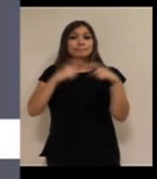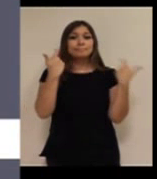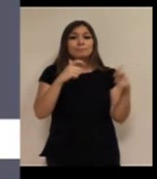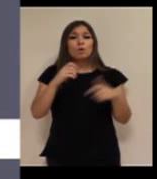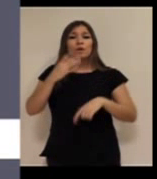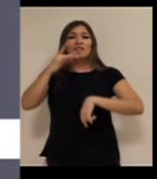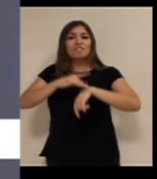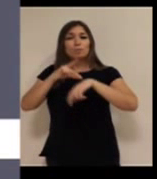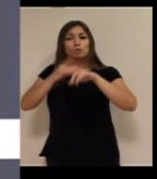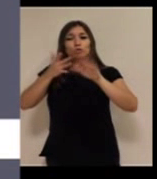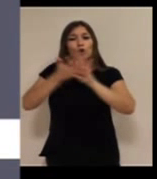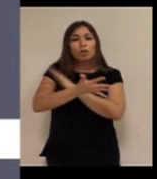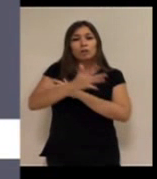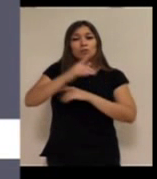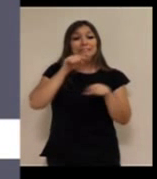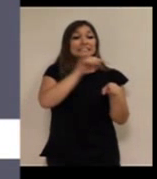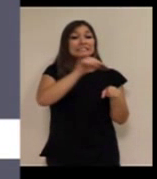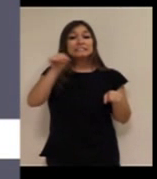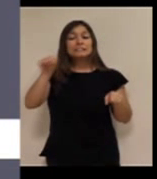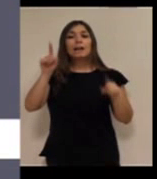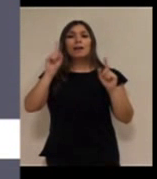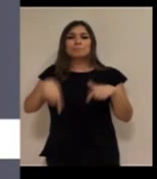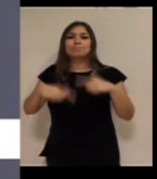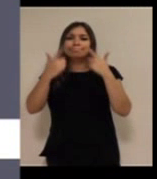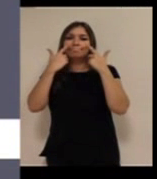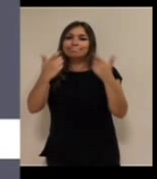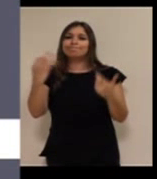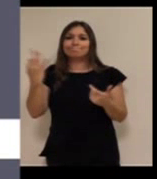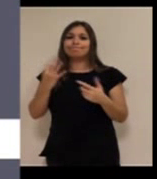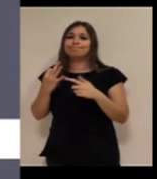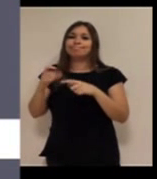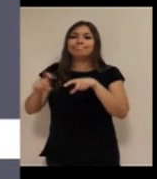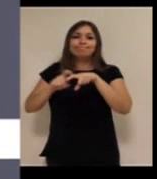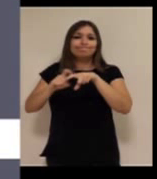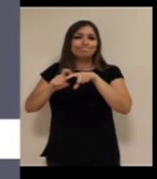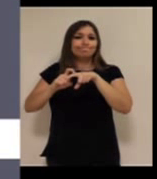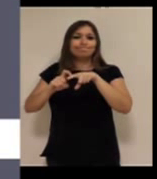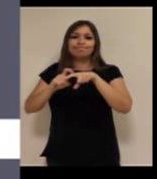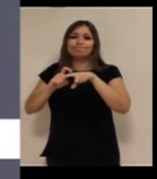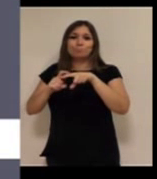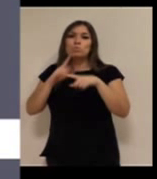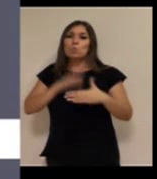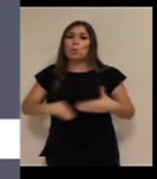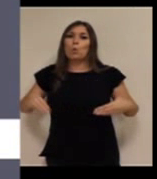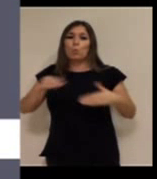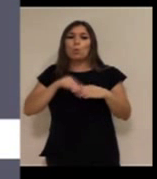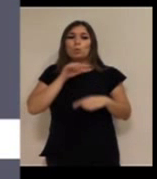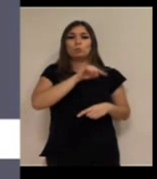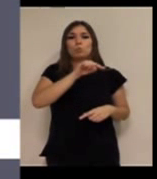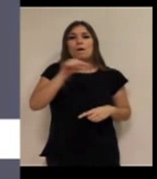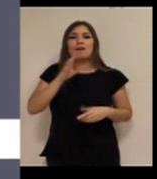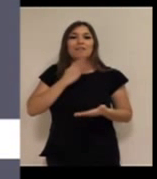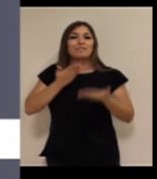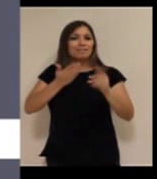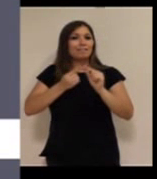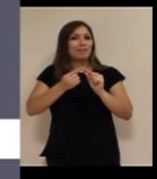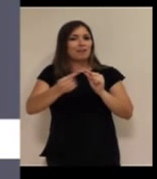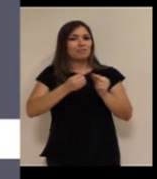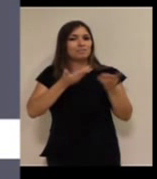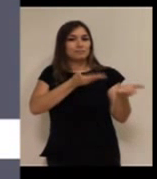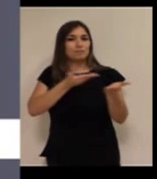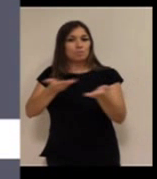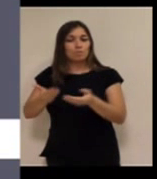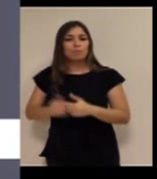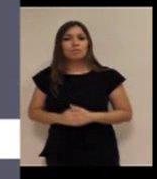enfermos crónicos, ahí hay una multiplicidad en principio de usuarios, ¿no? Y en muchos